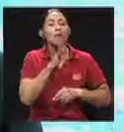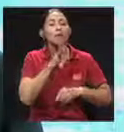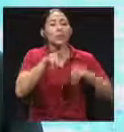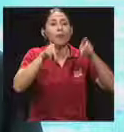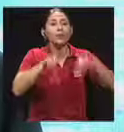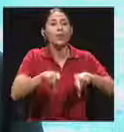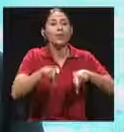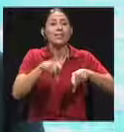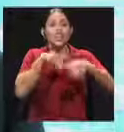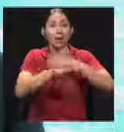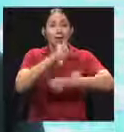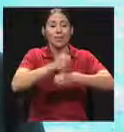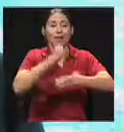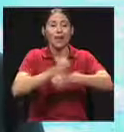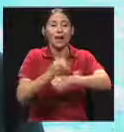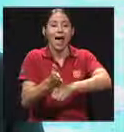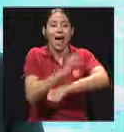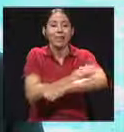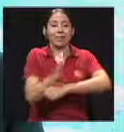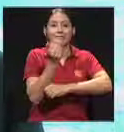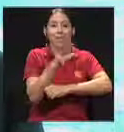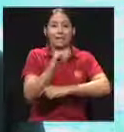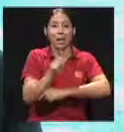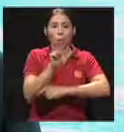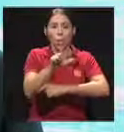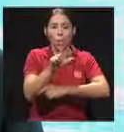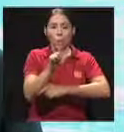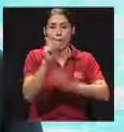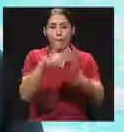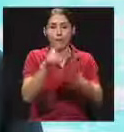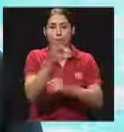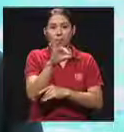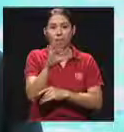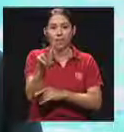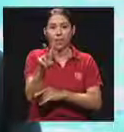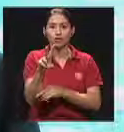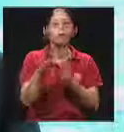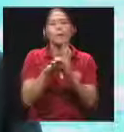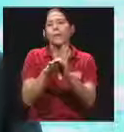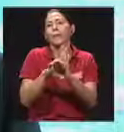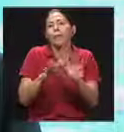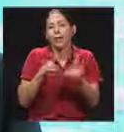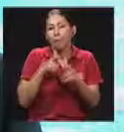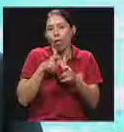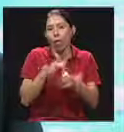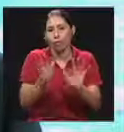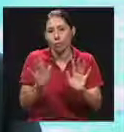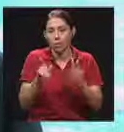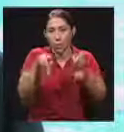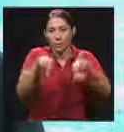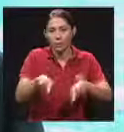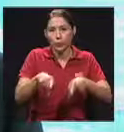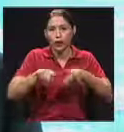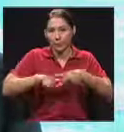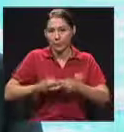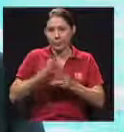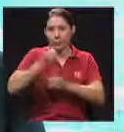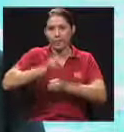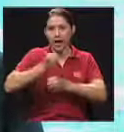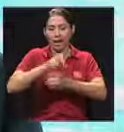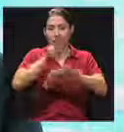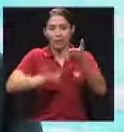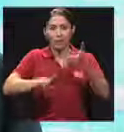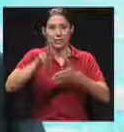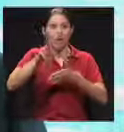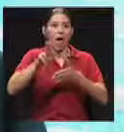anterioridad al 15 de julio de 1992. Entonces, son todas ellas personas, digan, caso exagerado, alguien que empezó a trabajar